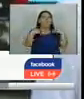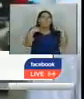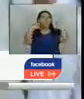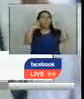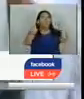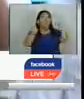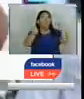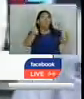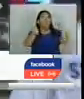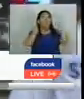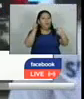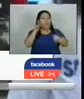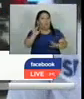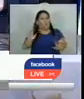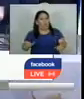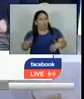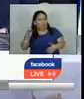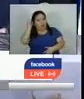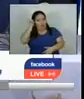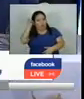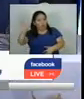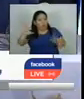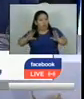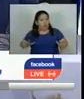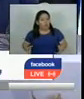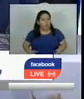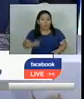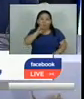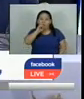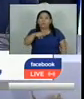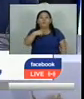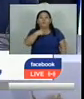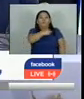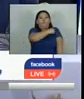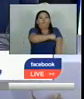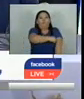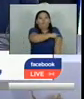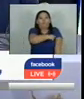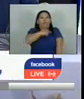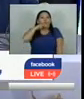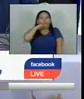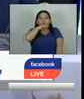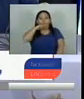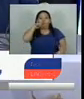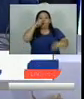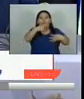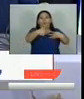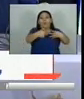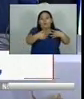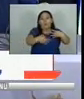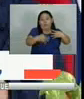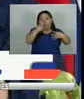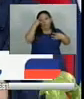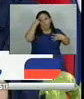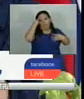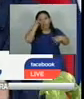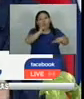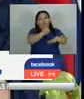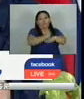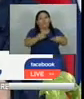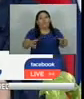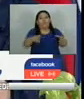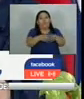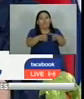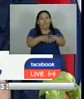el principal argumento del sandinismo es que la Cruz Roja nicaragüense se rige por los principales fundamentos del movimiento